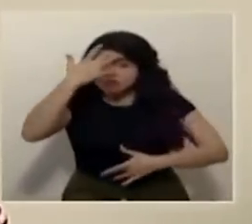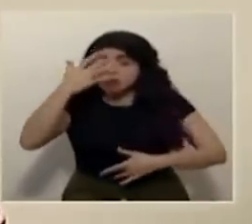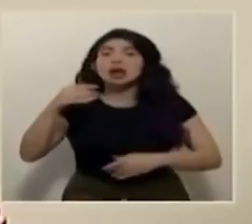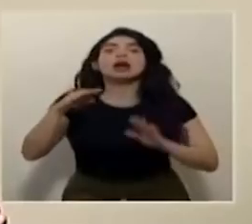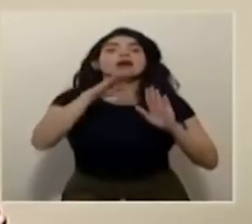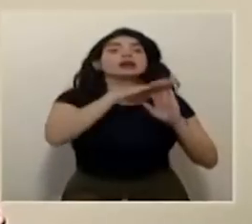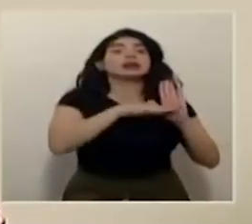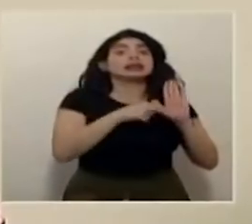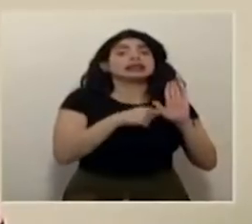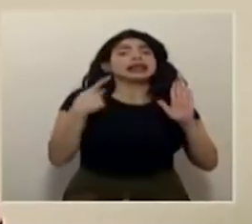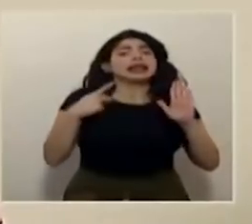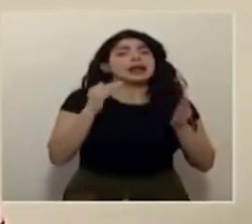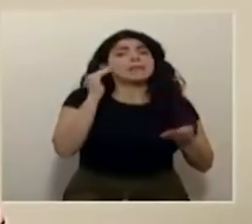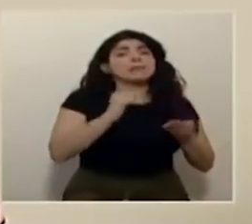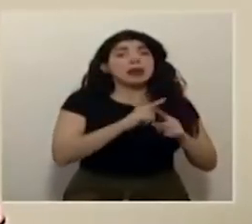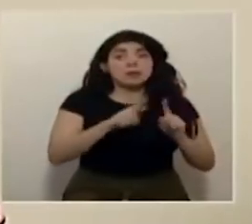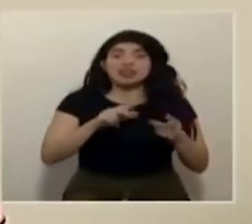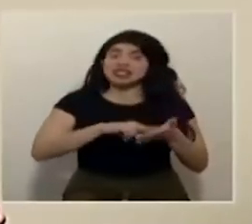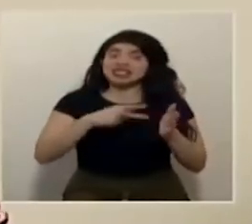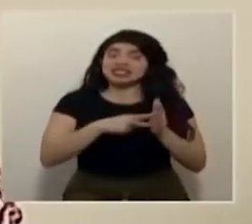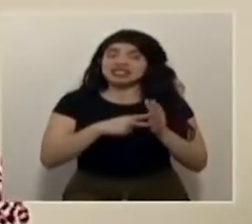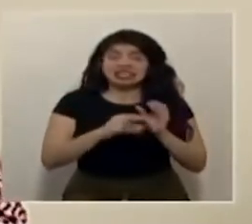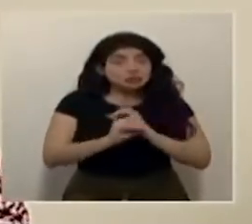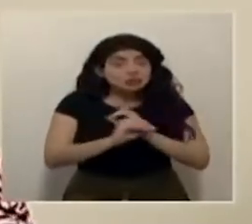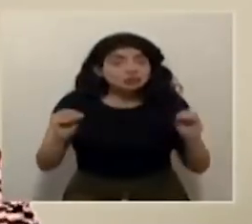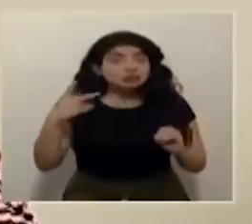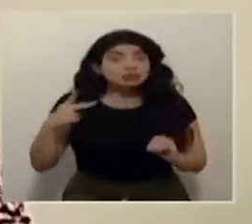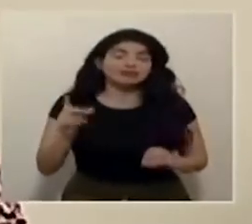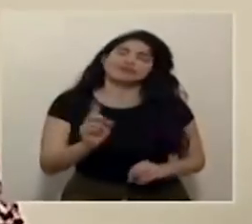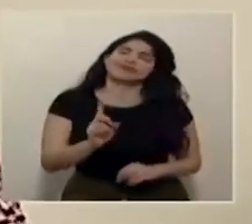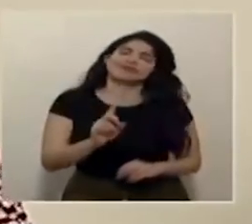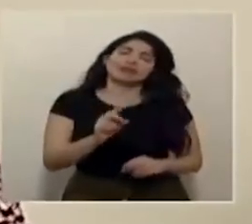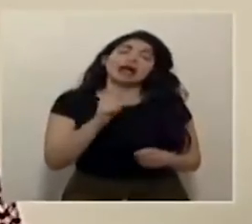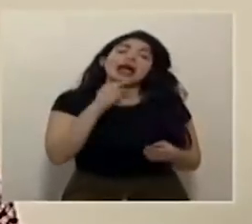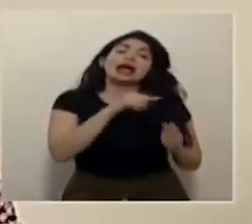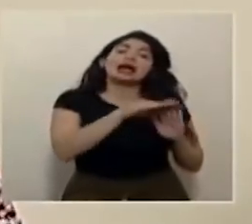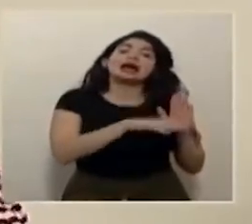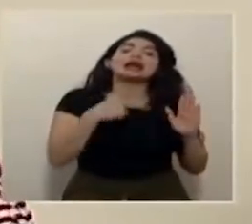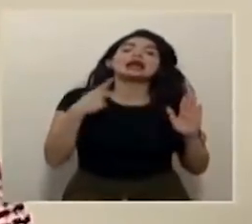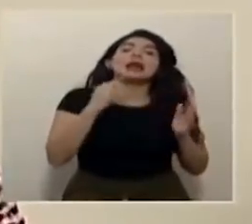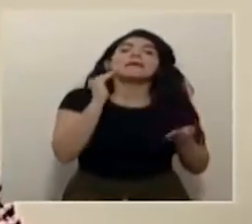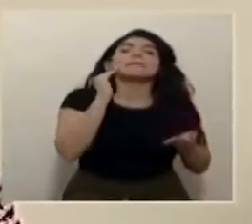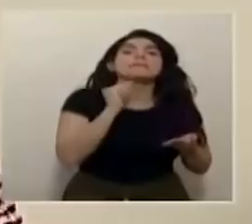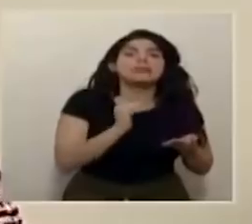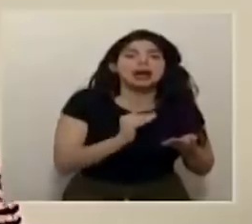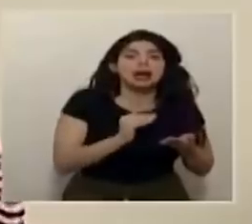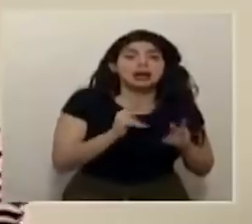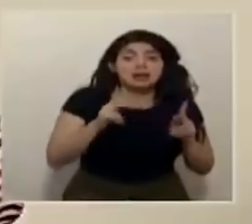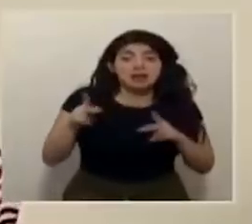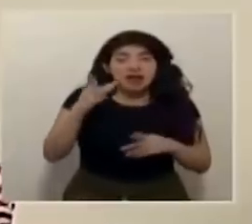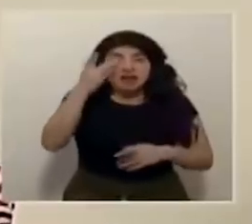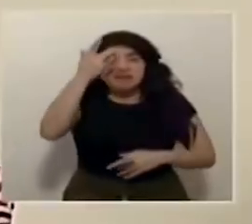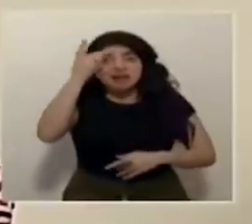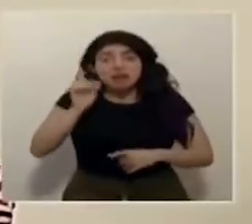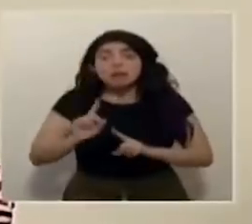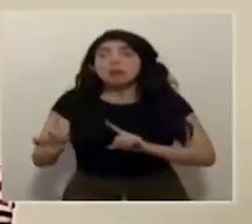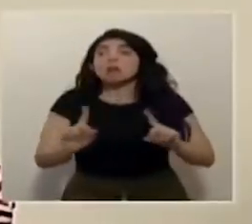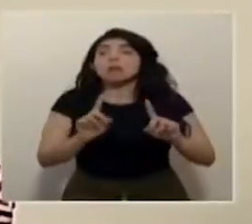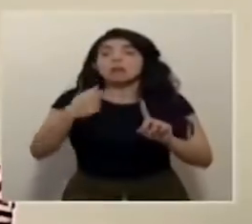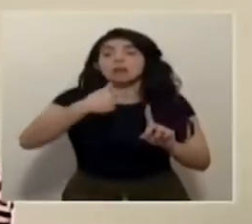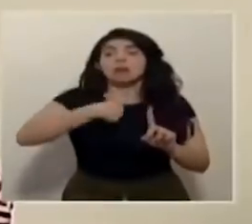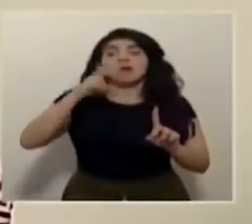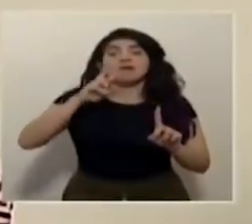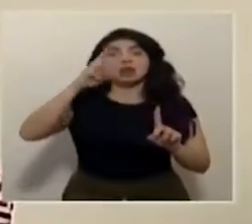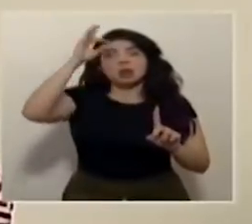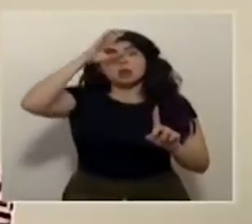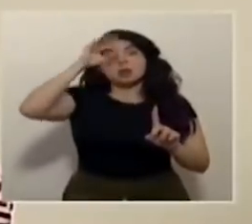disminuye el riesgo pero no se elimina. Y entre más personas que están infectadas y contactos de esas personas que pueden estar ya transmitiendo el virus van